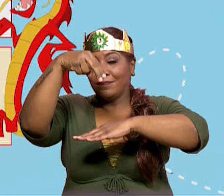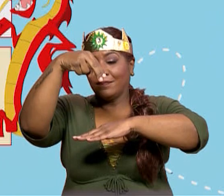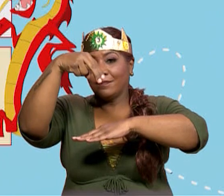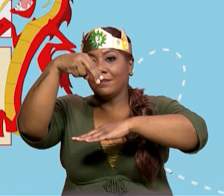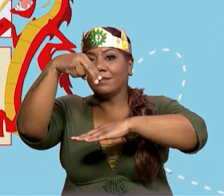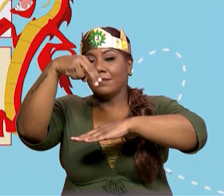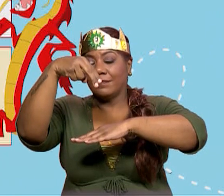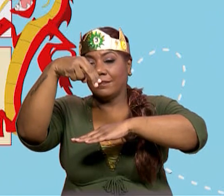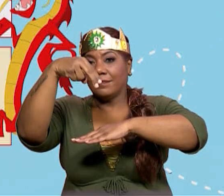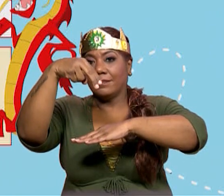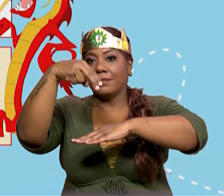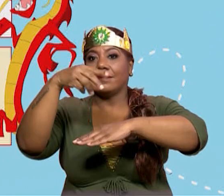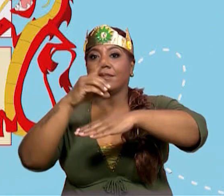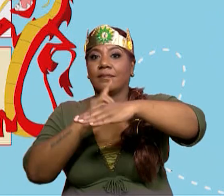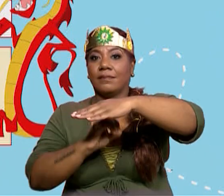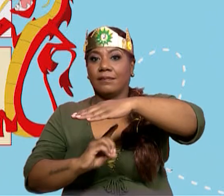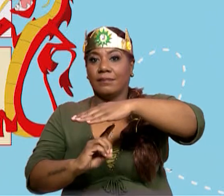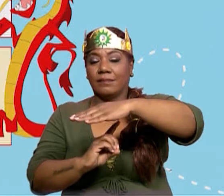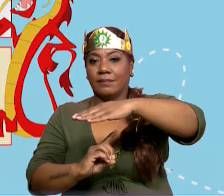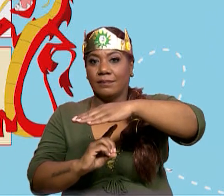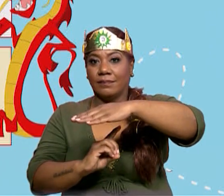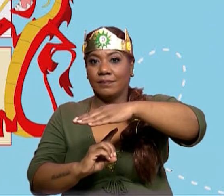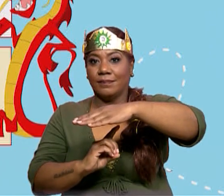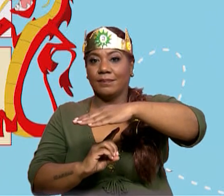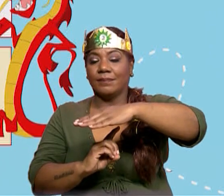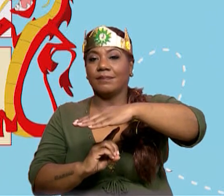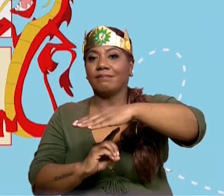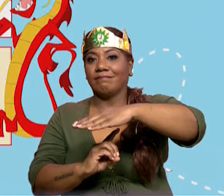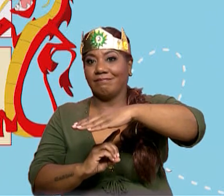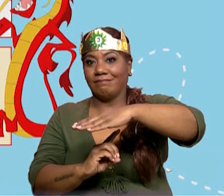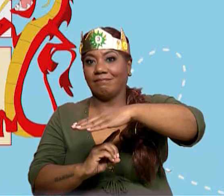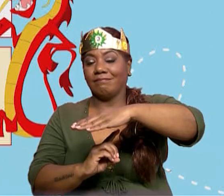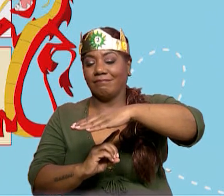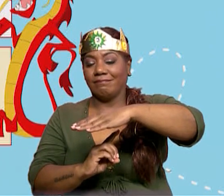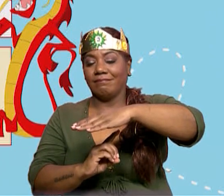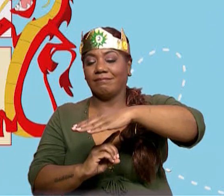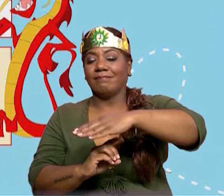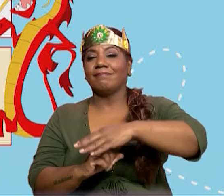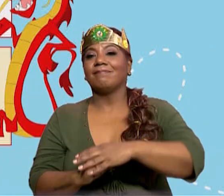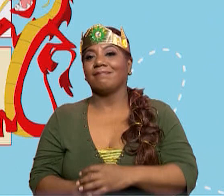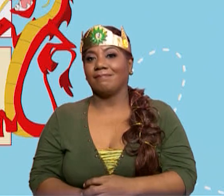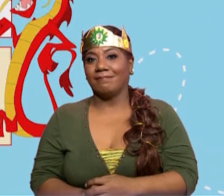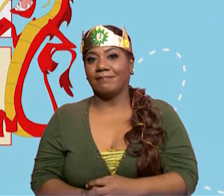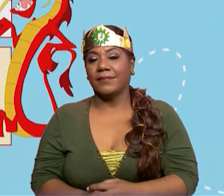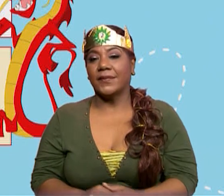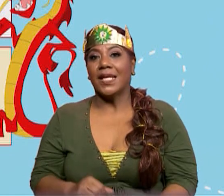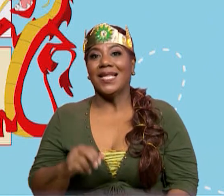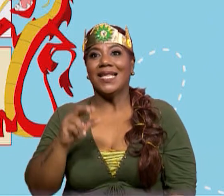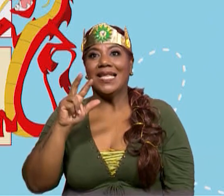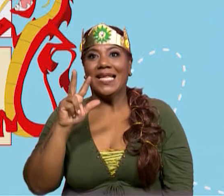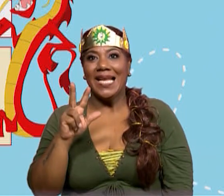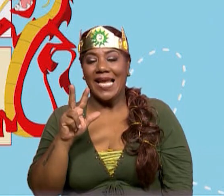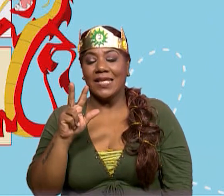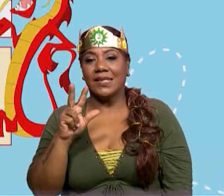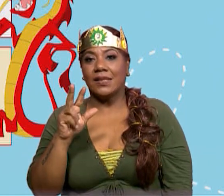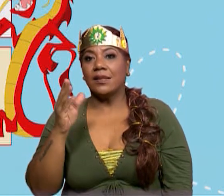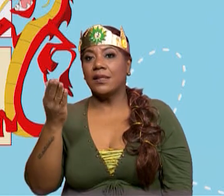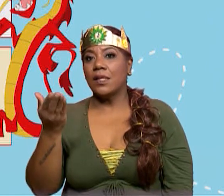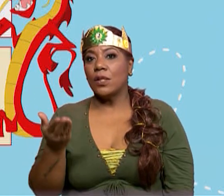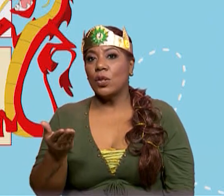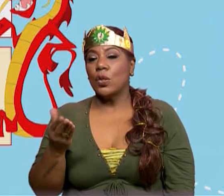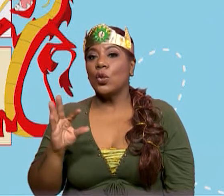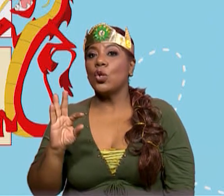cardinal y el denominador, en su mayoría, se lee como un número ordinal. Esto puede cambiar y ustedes lo van a ir descubriendo con sus